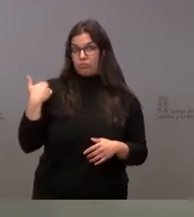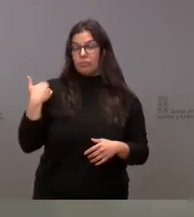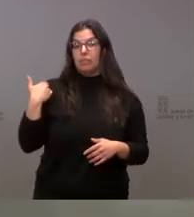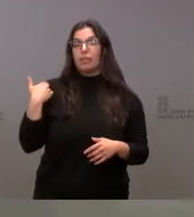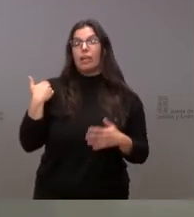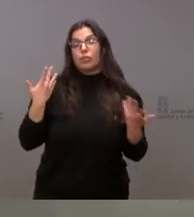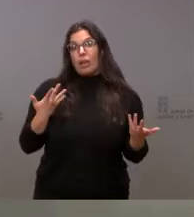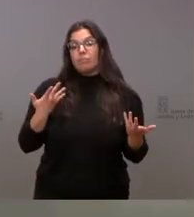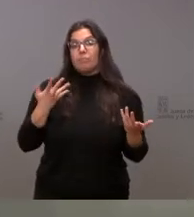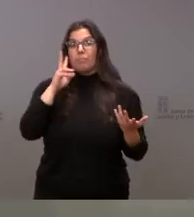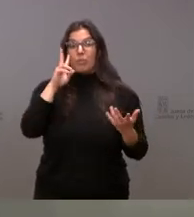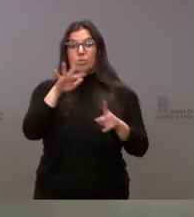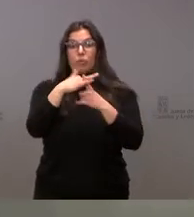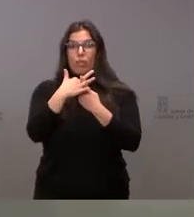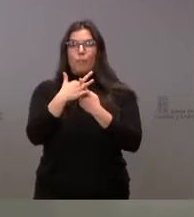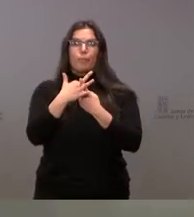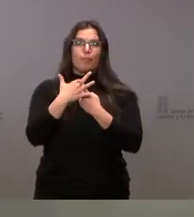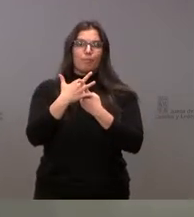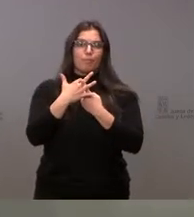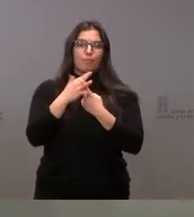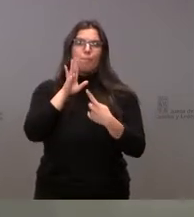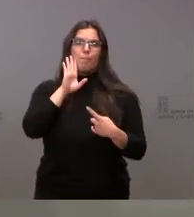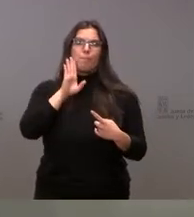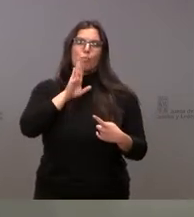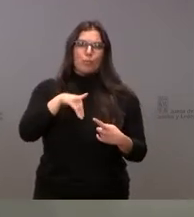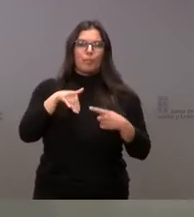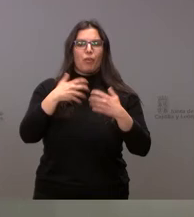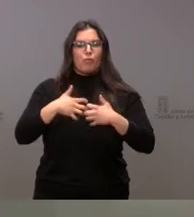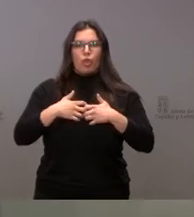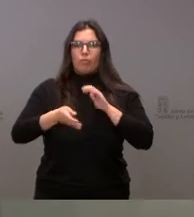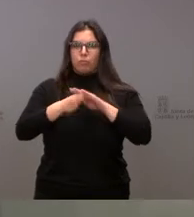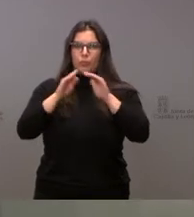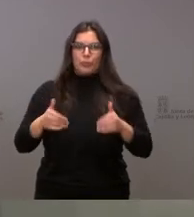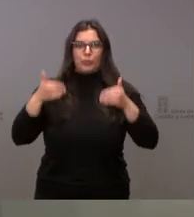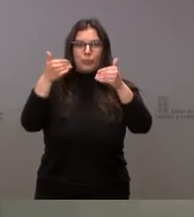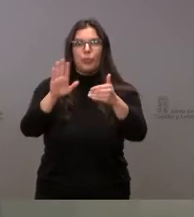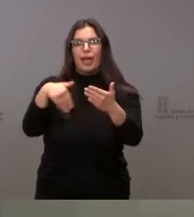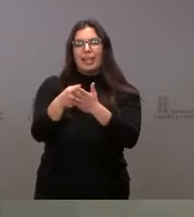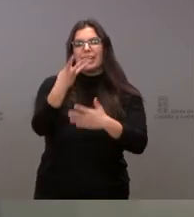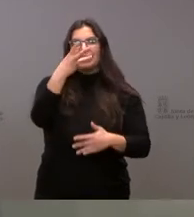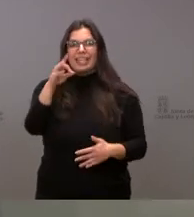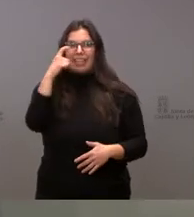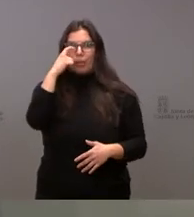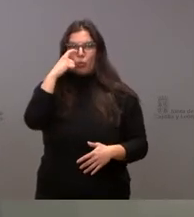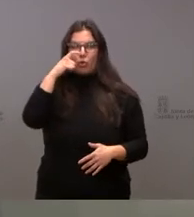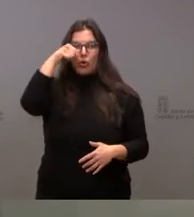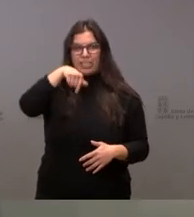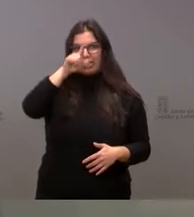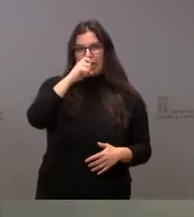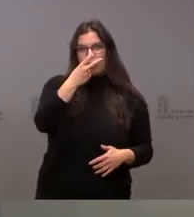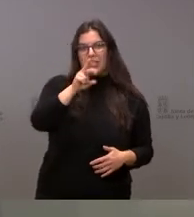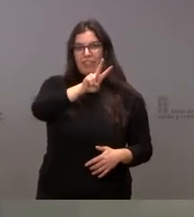parece oportuno ampliar su funcionamiento hasta el 30 de junio de este año 2022, como